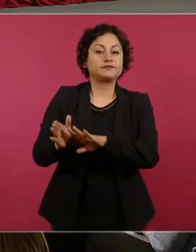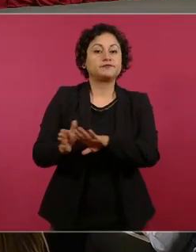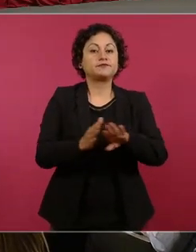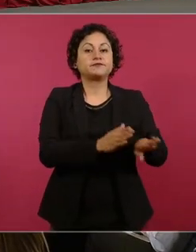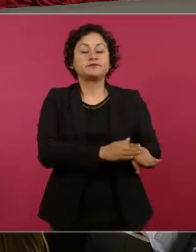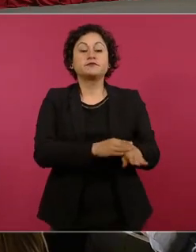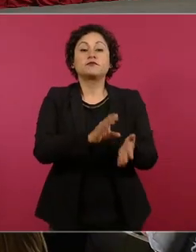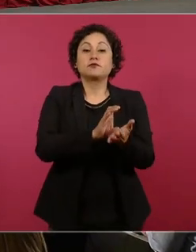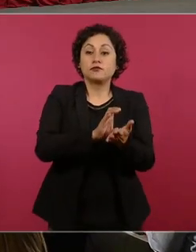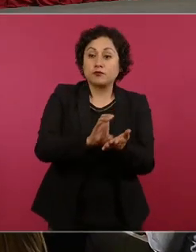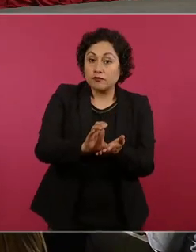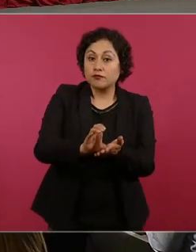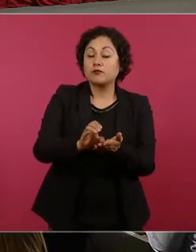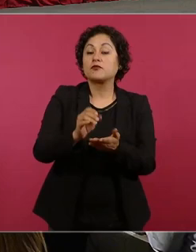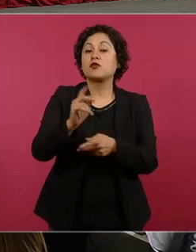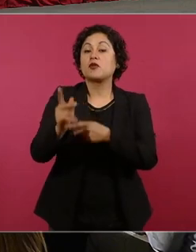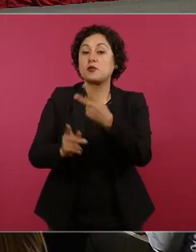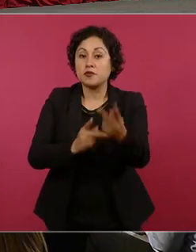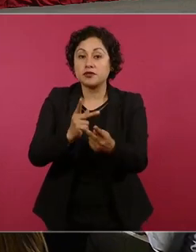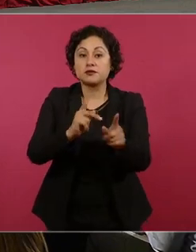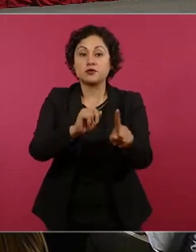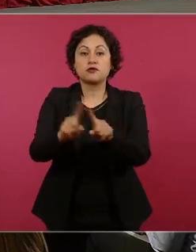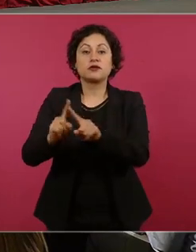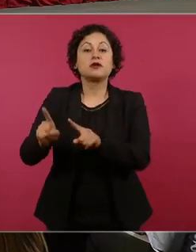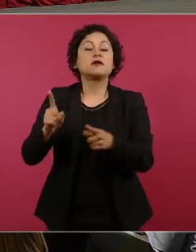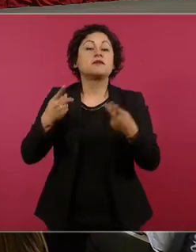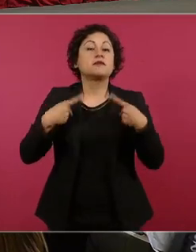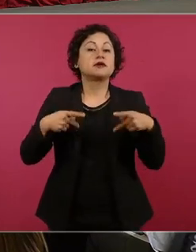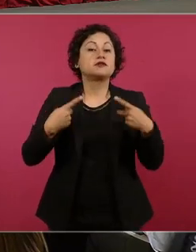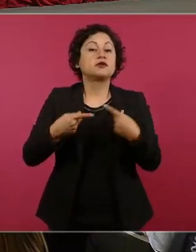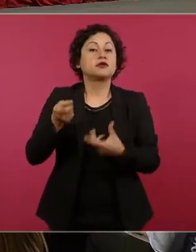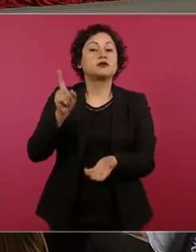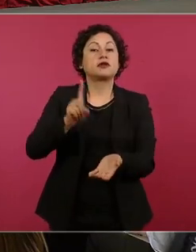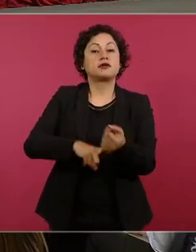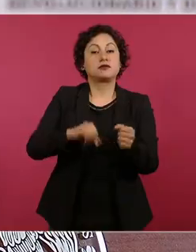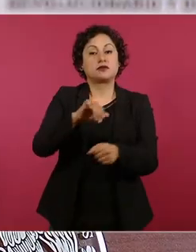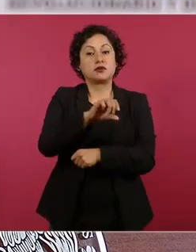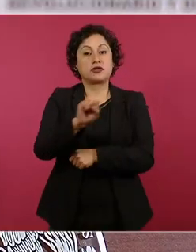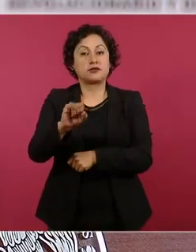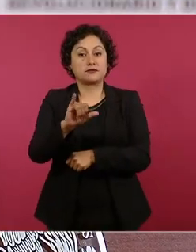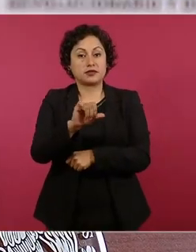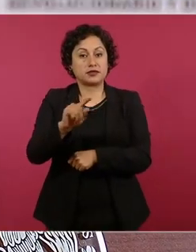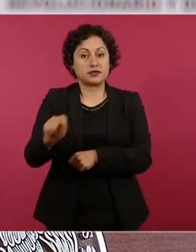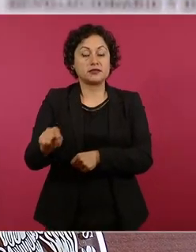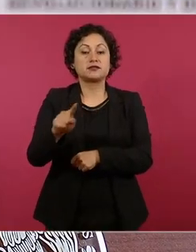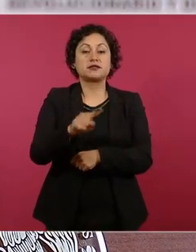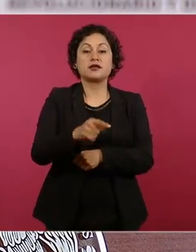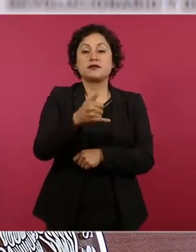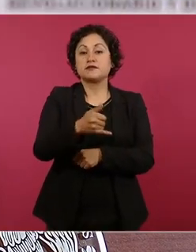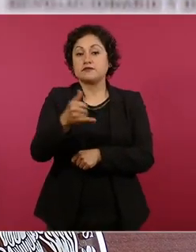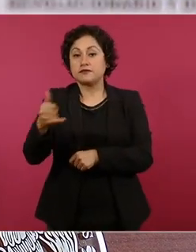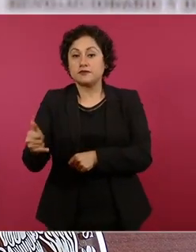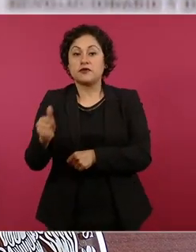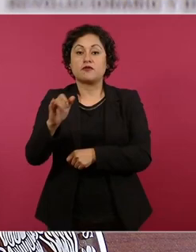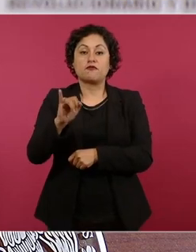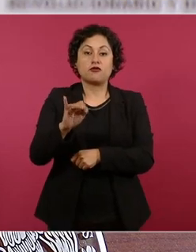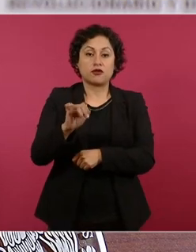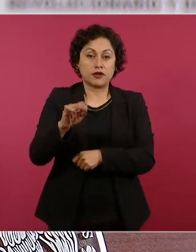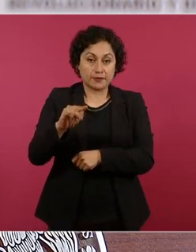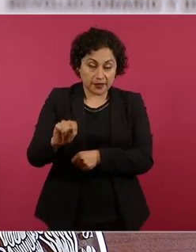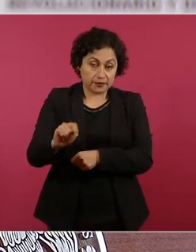y préstamos para los trabajadores del IMSS y del Issste, tanto Infonavit, Fonacot, Foviste e Issste,